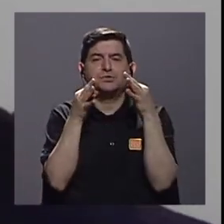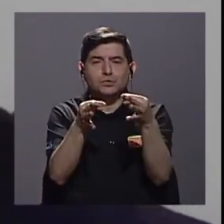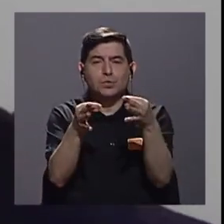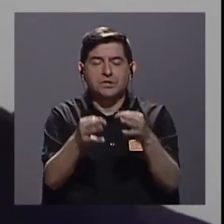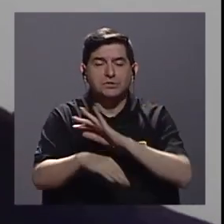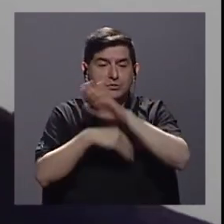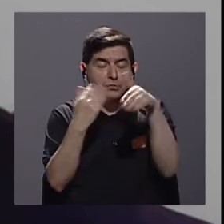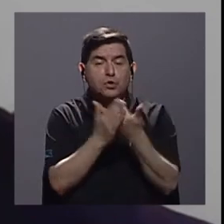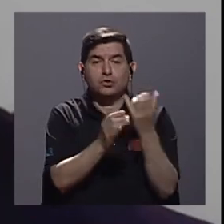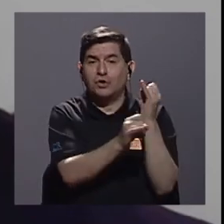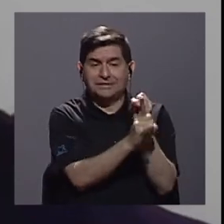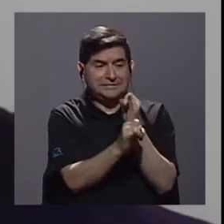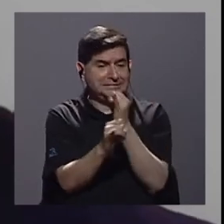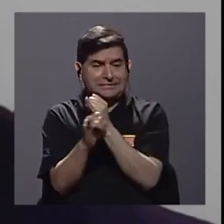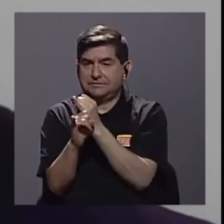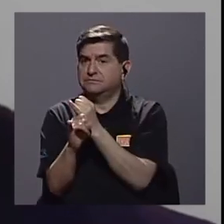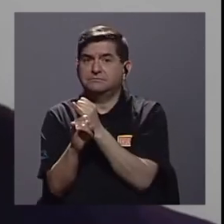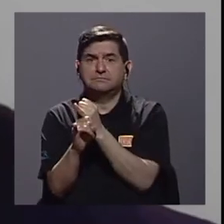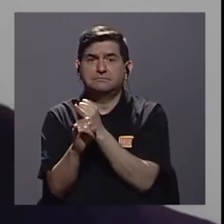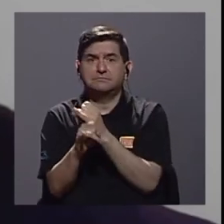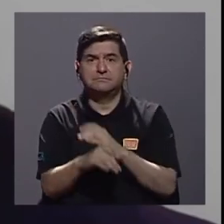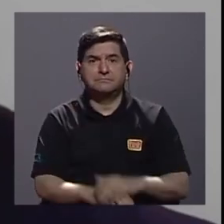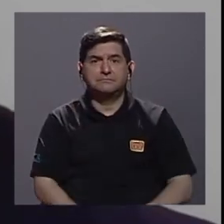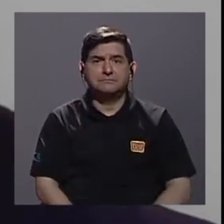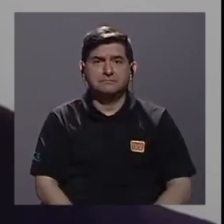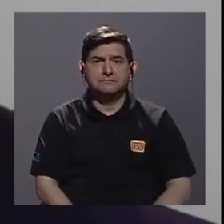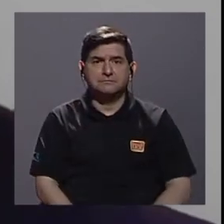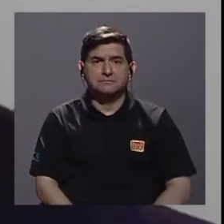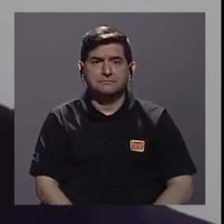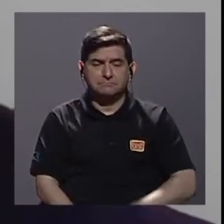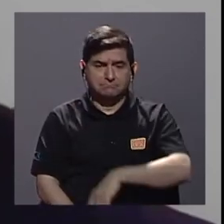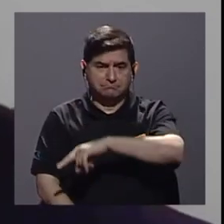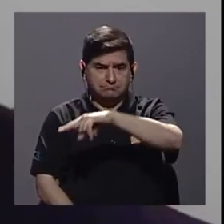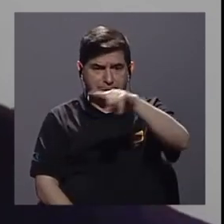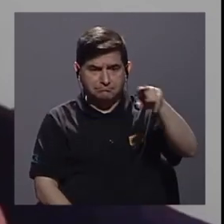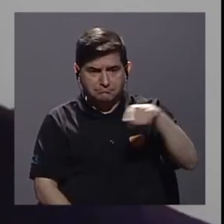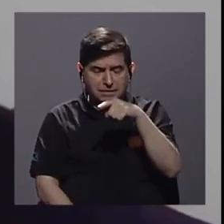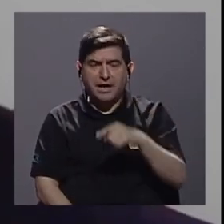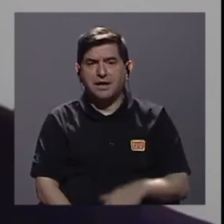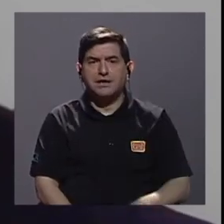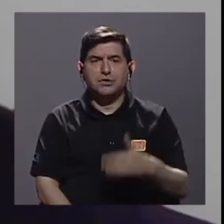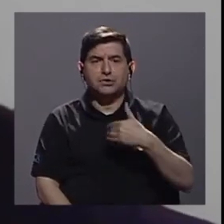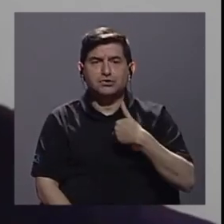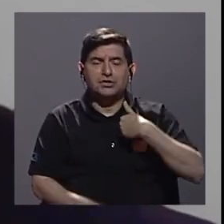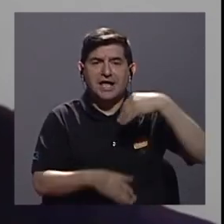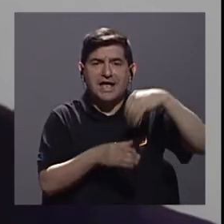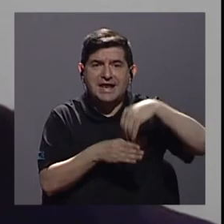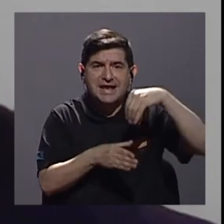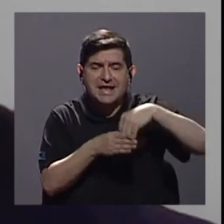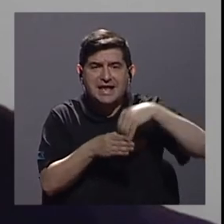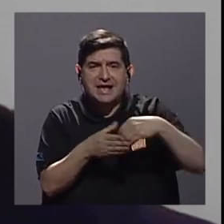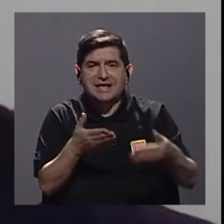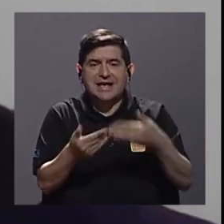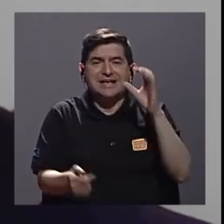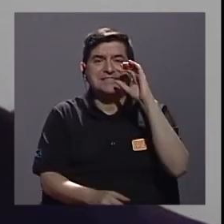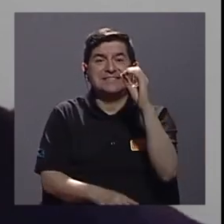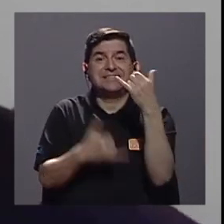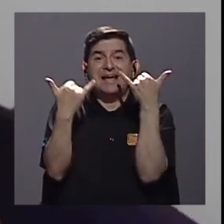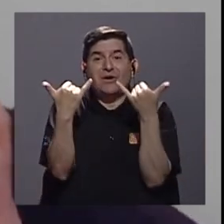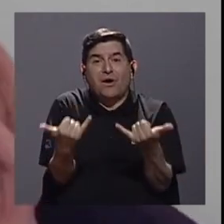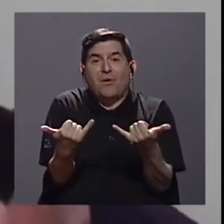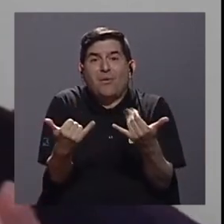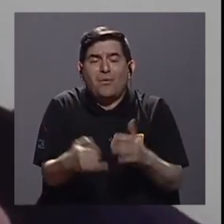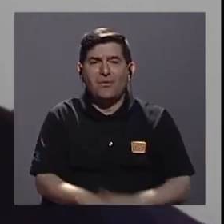¿verdad? Todas estas instituciones que pasan a tener ingresos casi que de cero, ¿verdad?